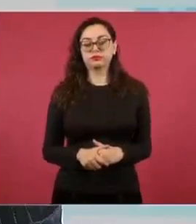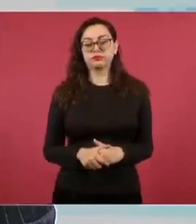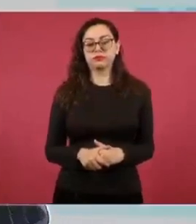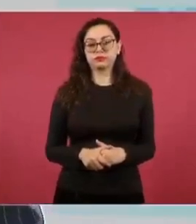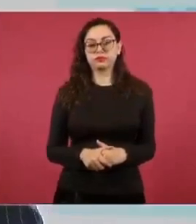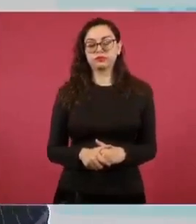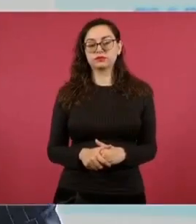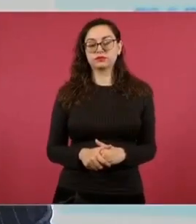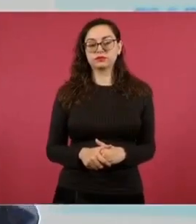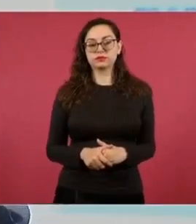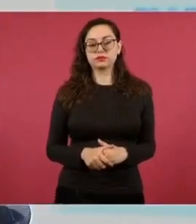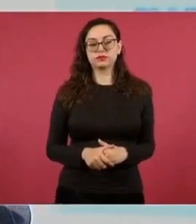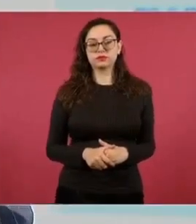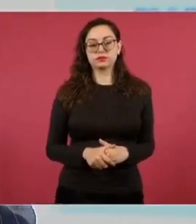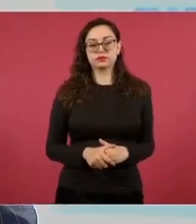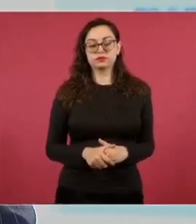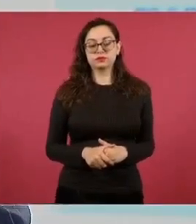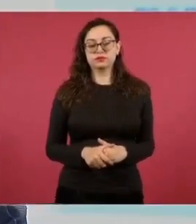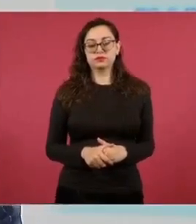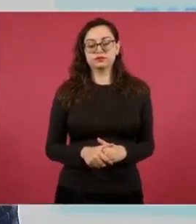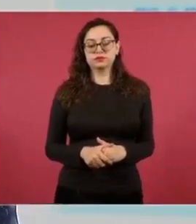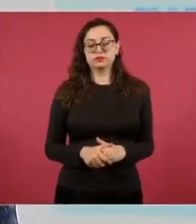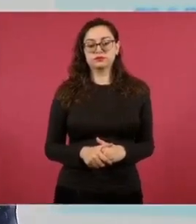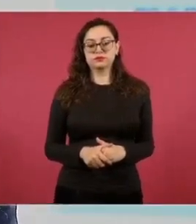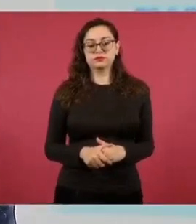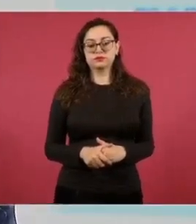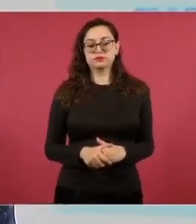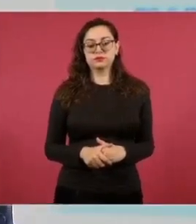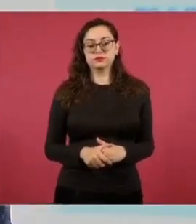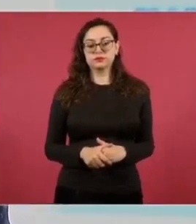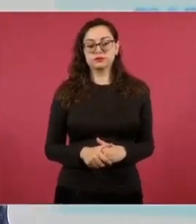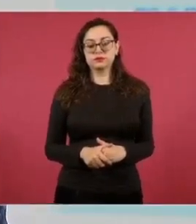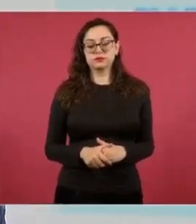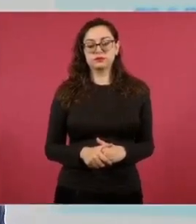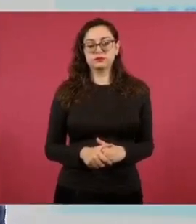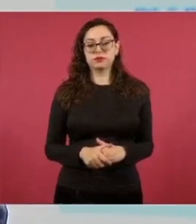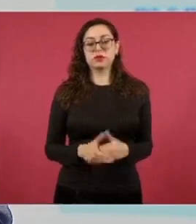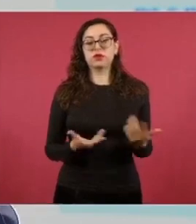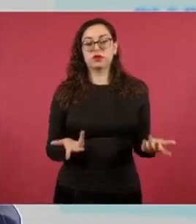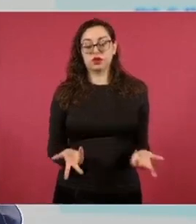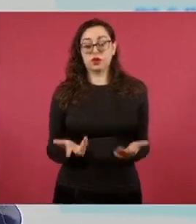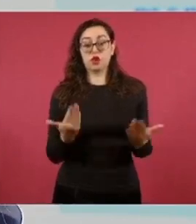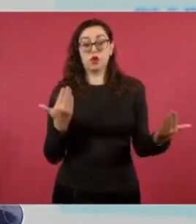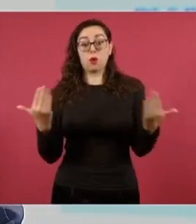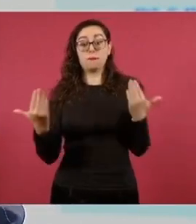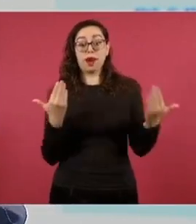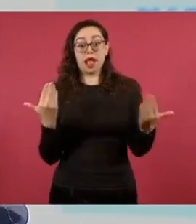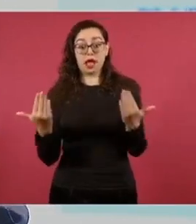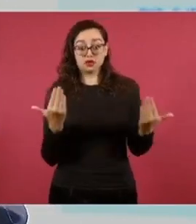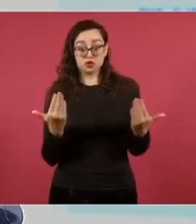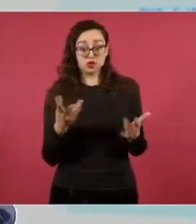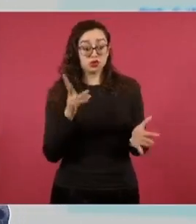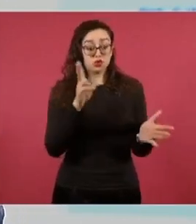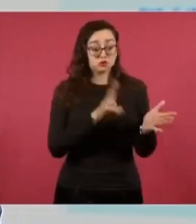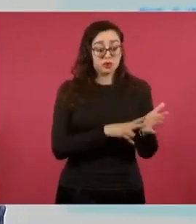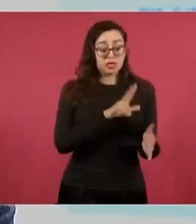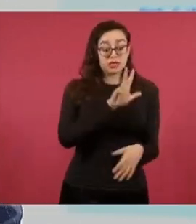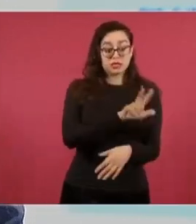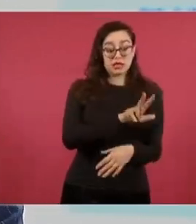Y esto significa, con relación al 2018, un